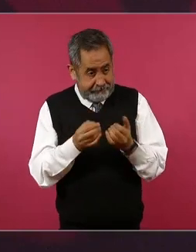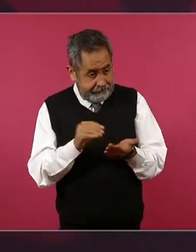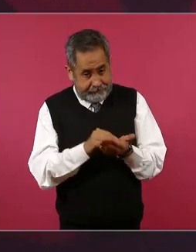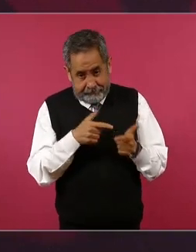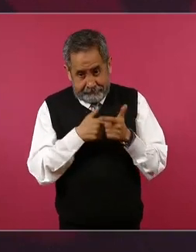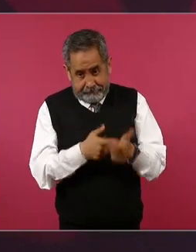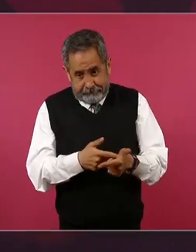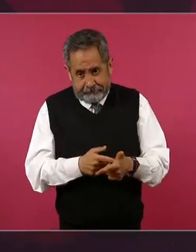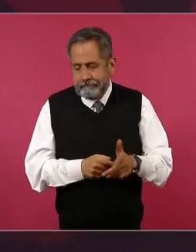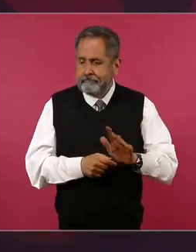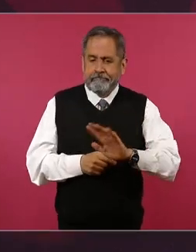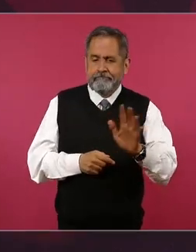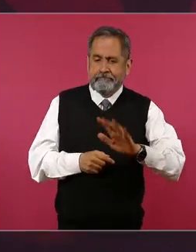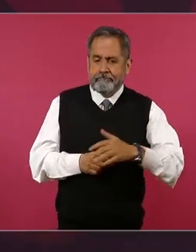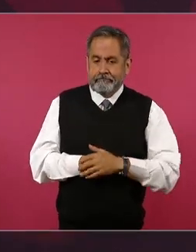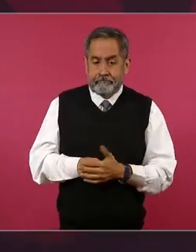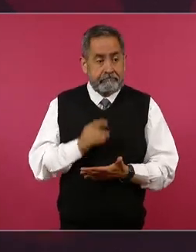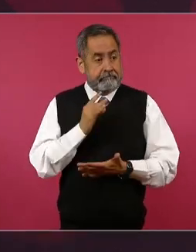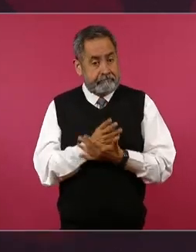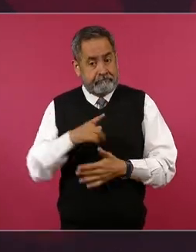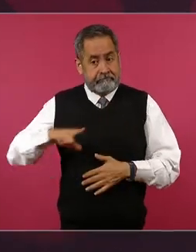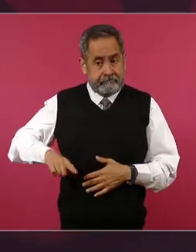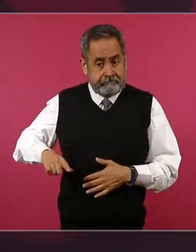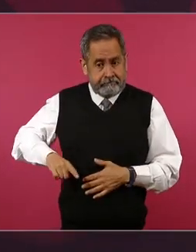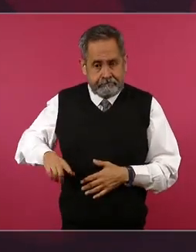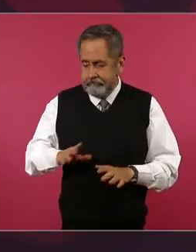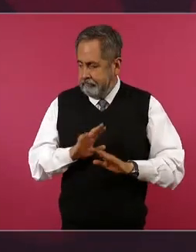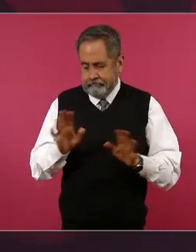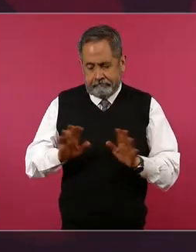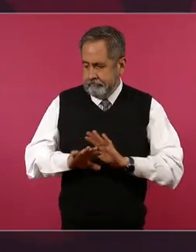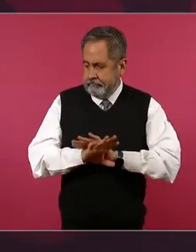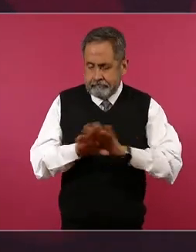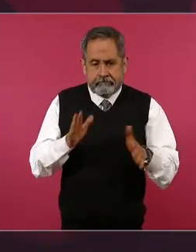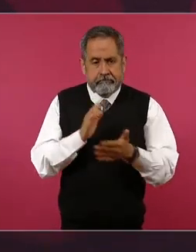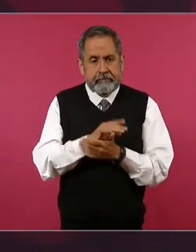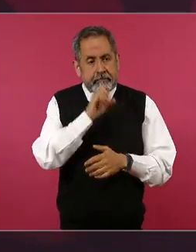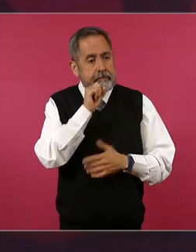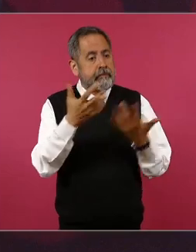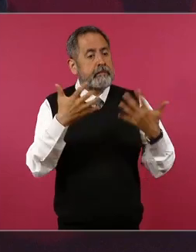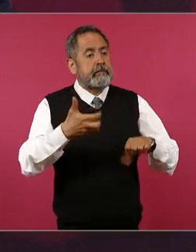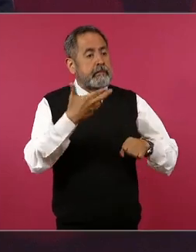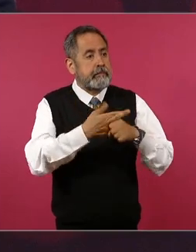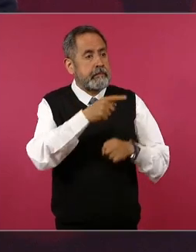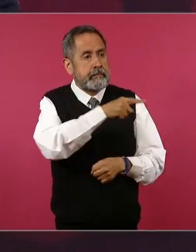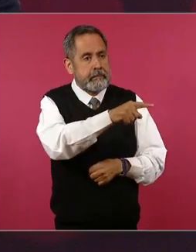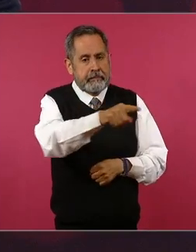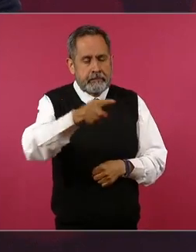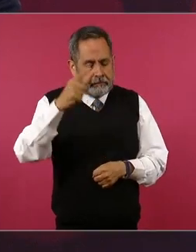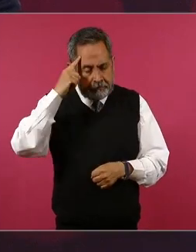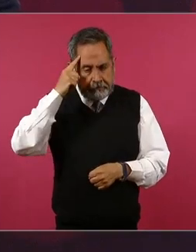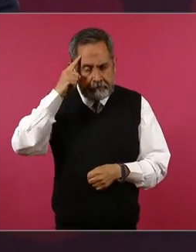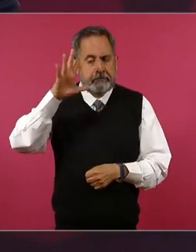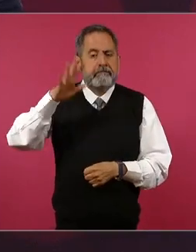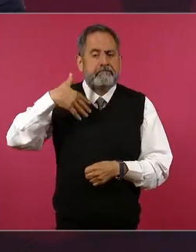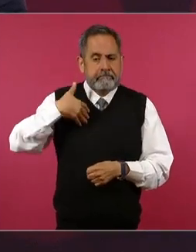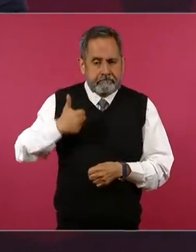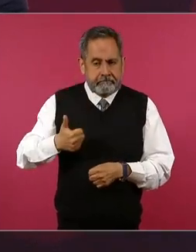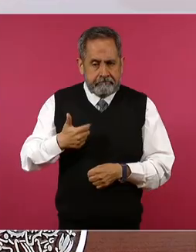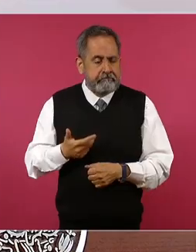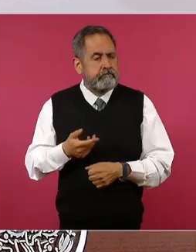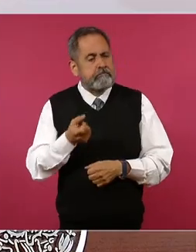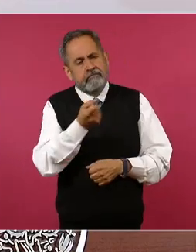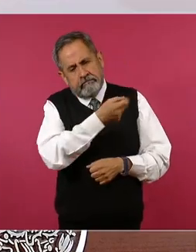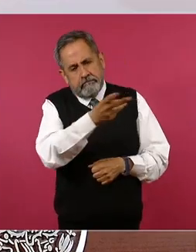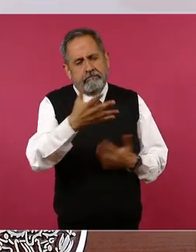y no es nada más por el gobierno también los empresarios si se les puede